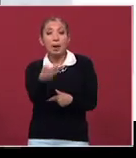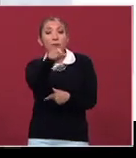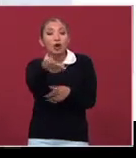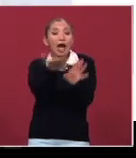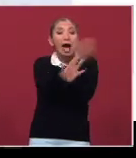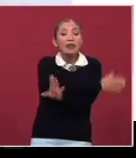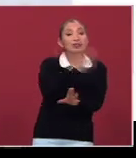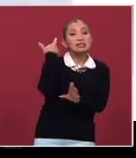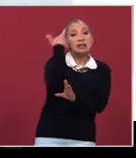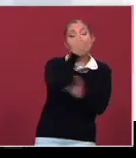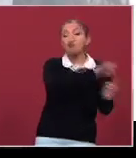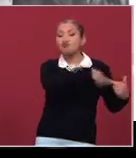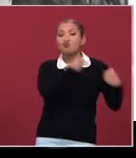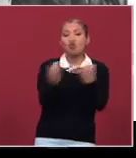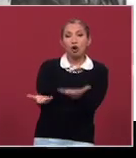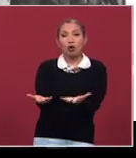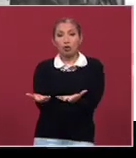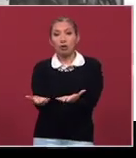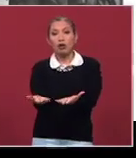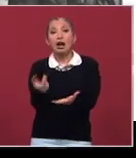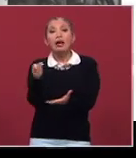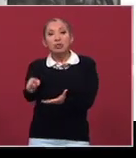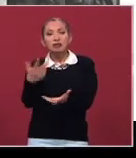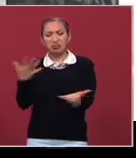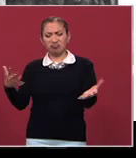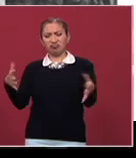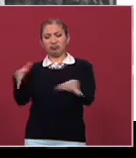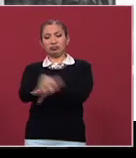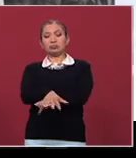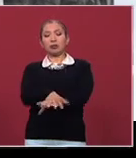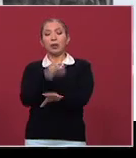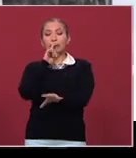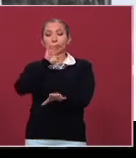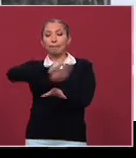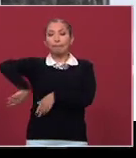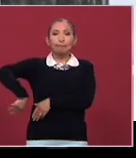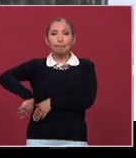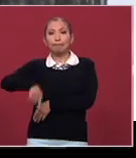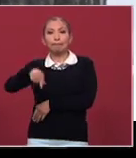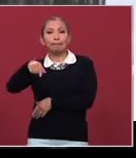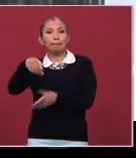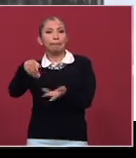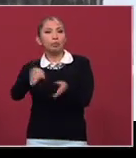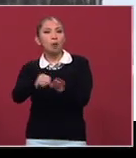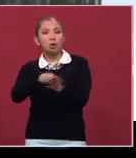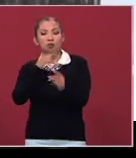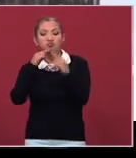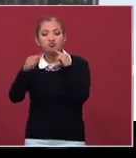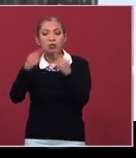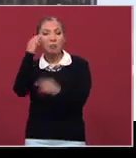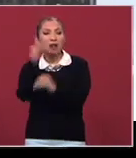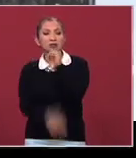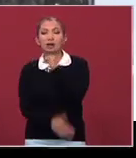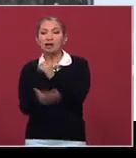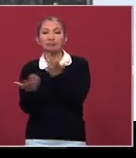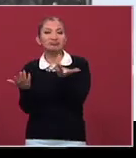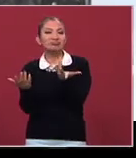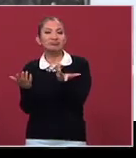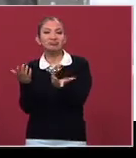la corona se los dio, ¿no? Entonces, ahí hay un traslape, ¿no? Y que es, digamos, una negociación para poner fin a